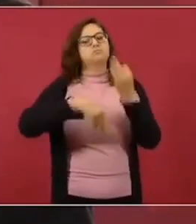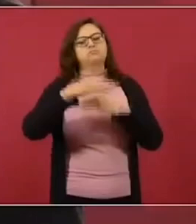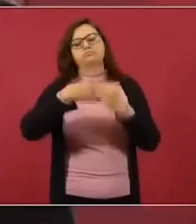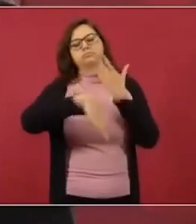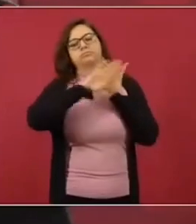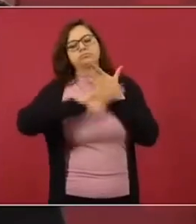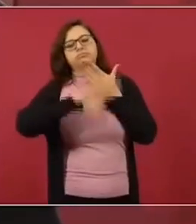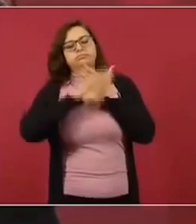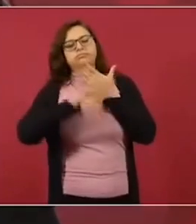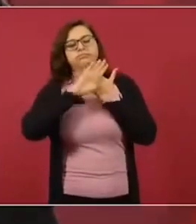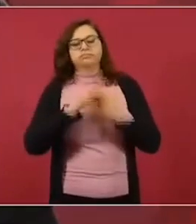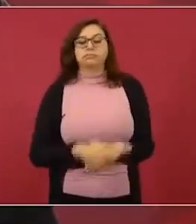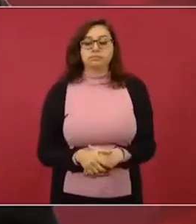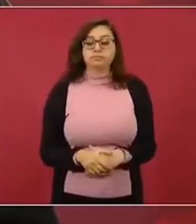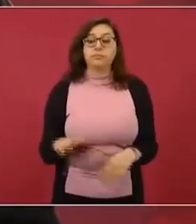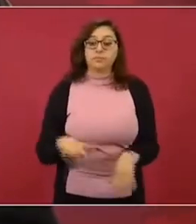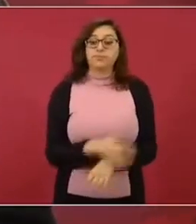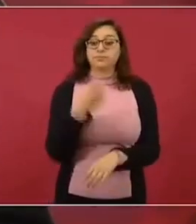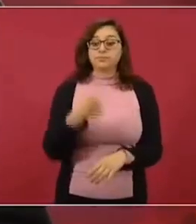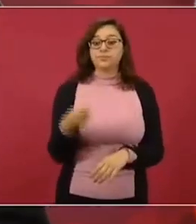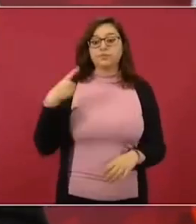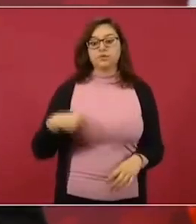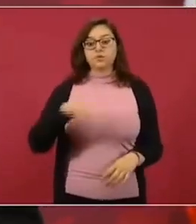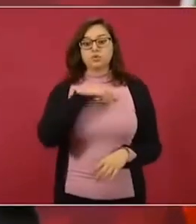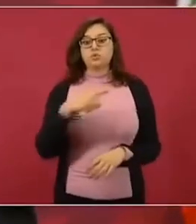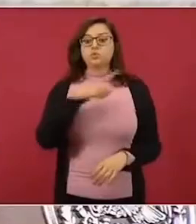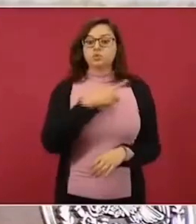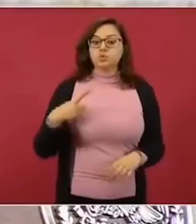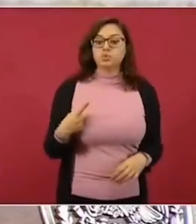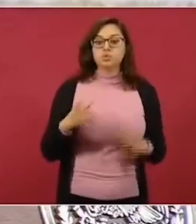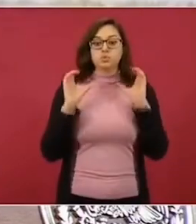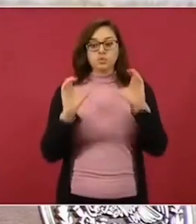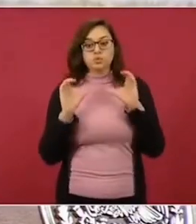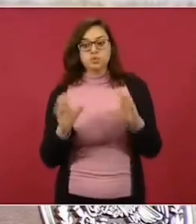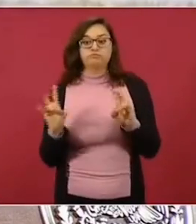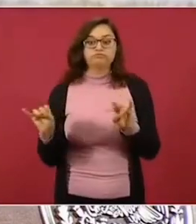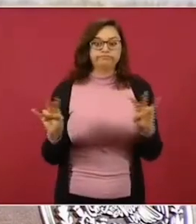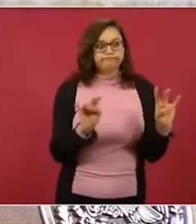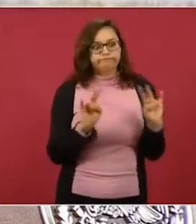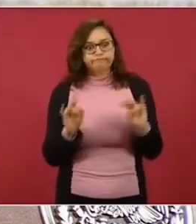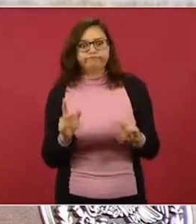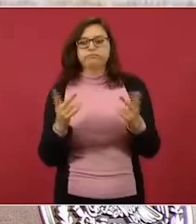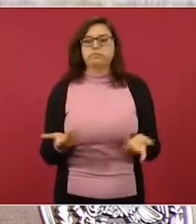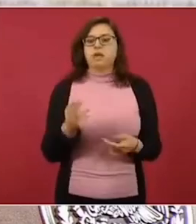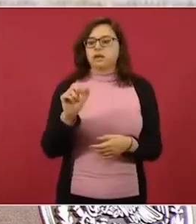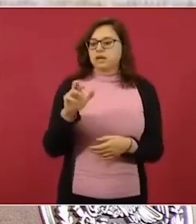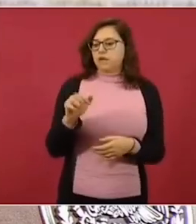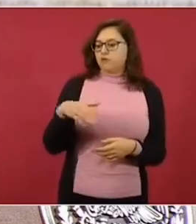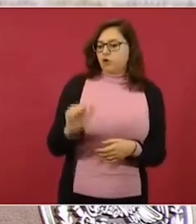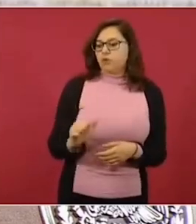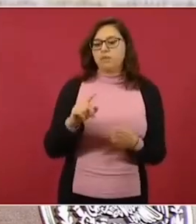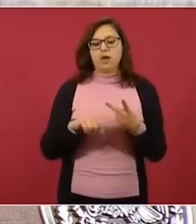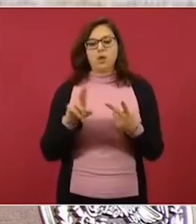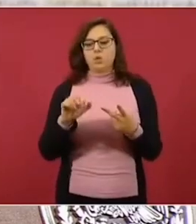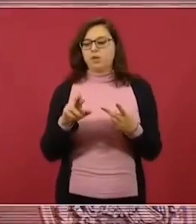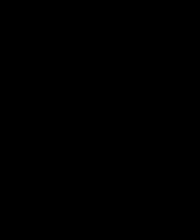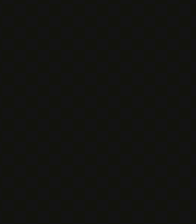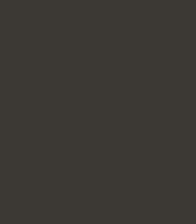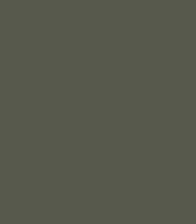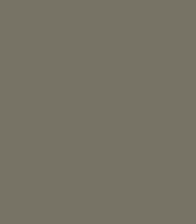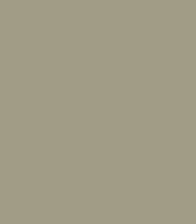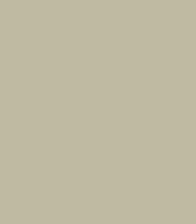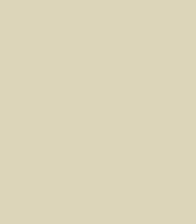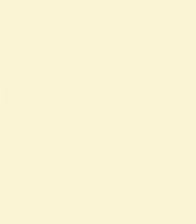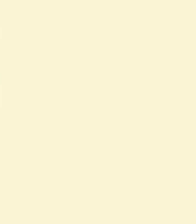Entonces, tenemos que estar pendientes del Reforma y del Universal, etcétera, etcétera, etcétera.